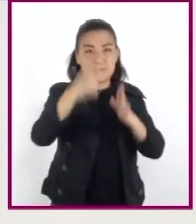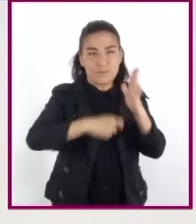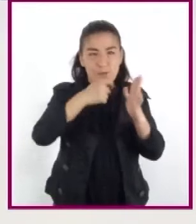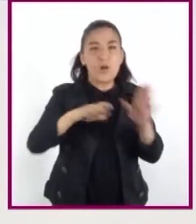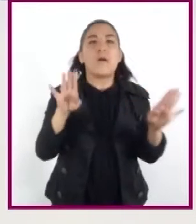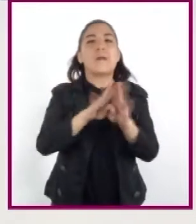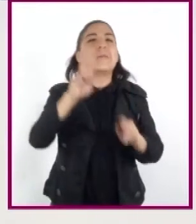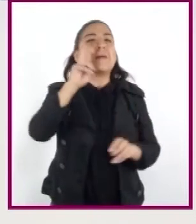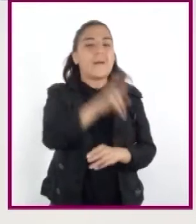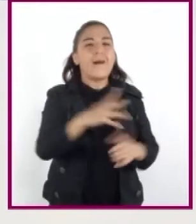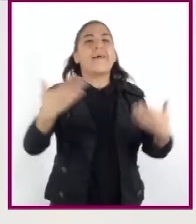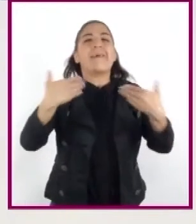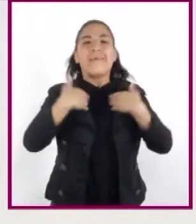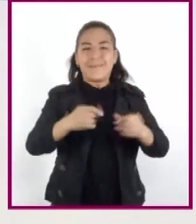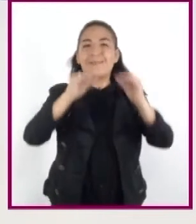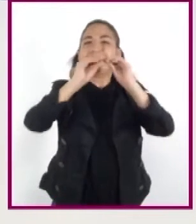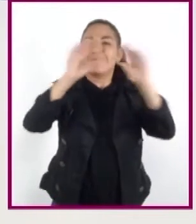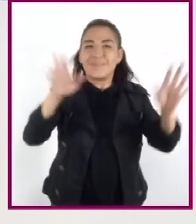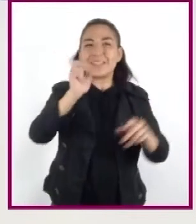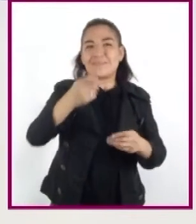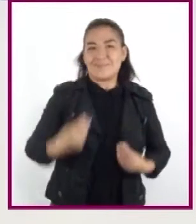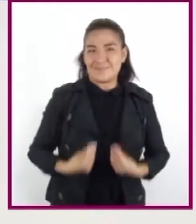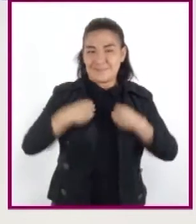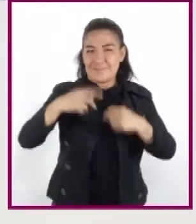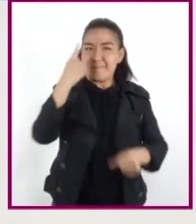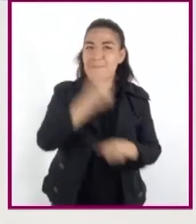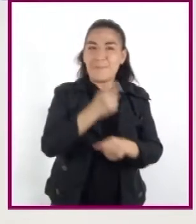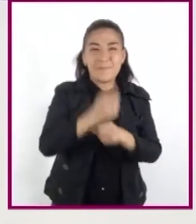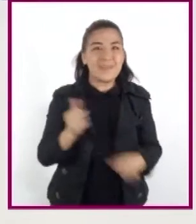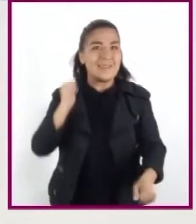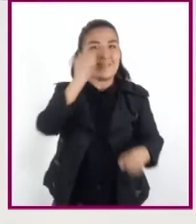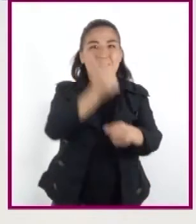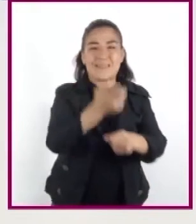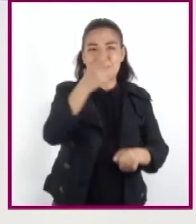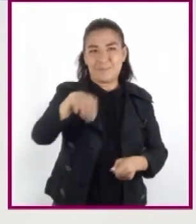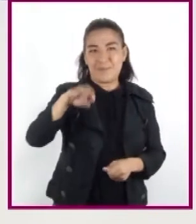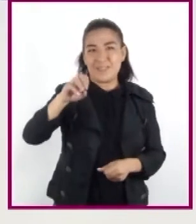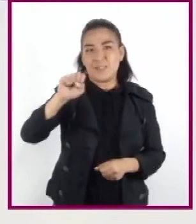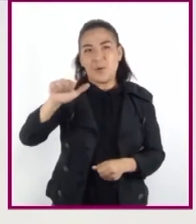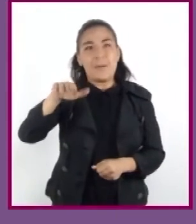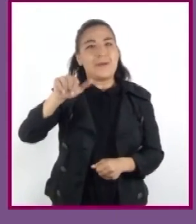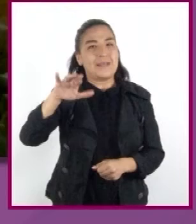dará un panorama general de la vida de las primeras sociedades mesoamericanas.